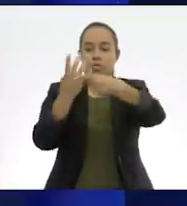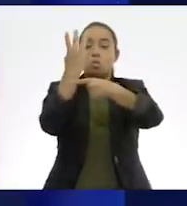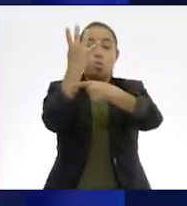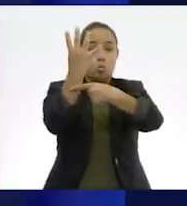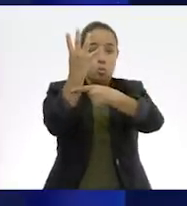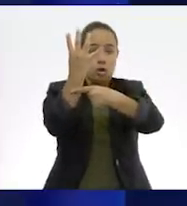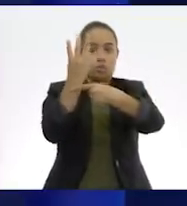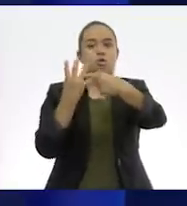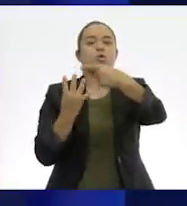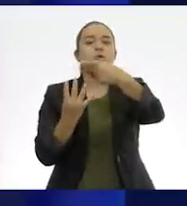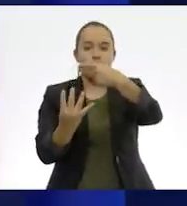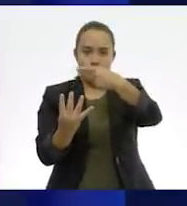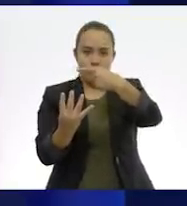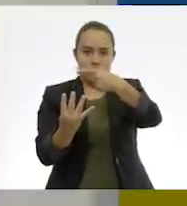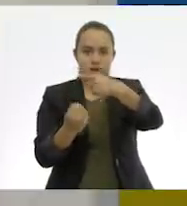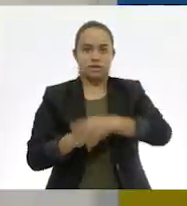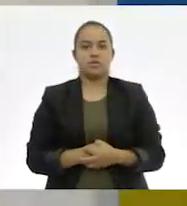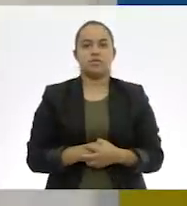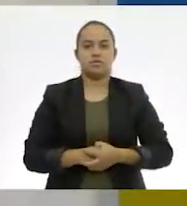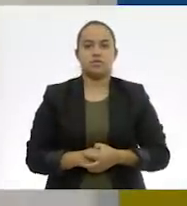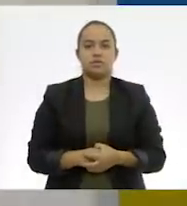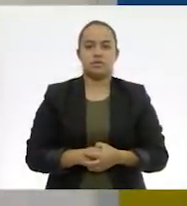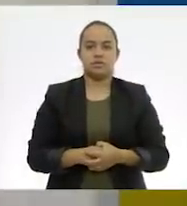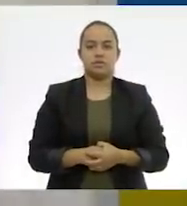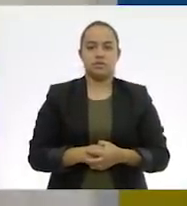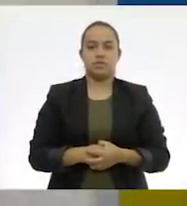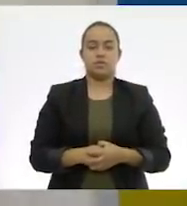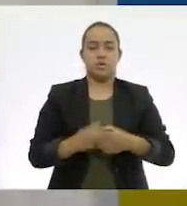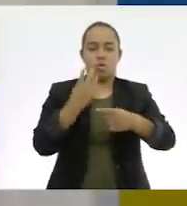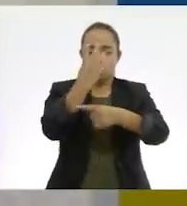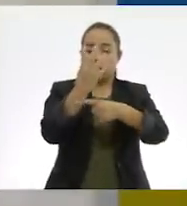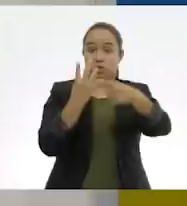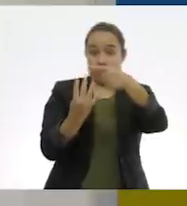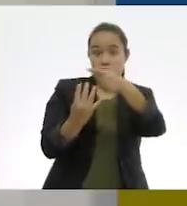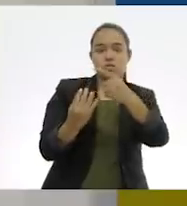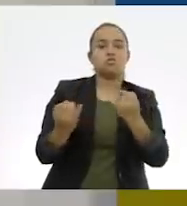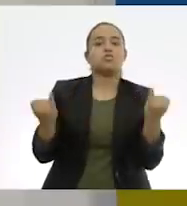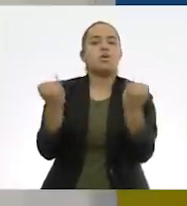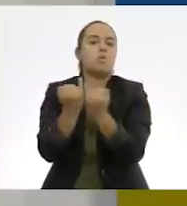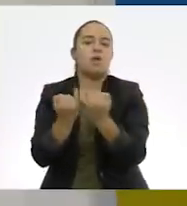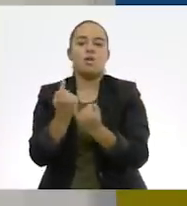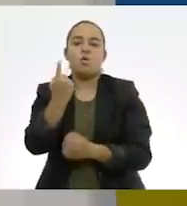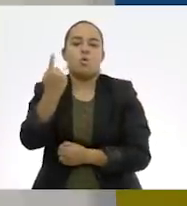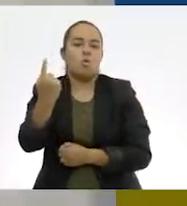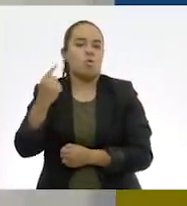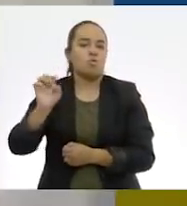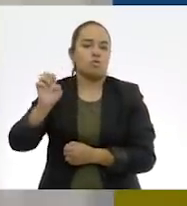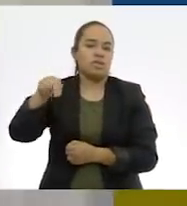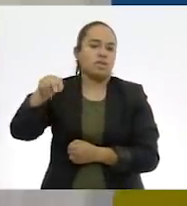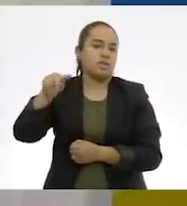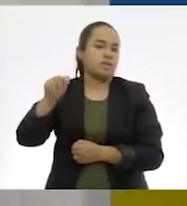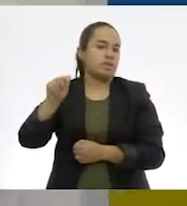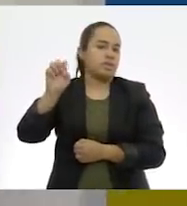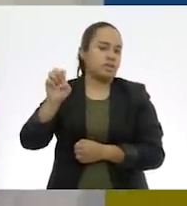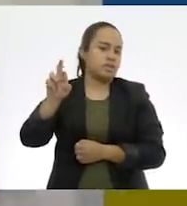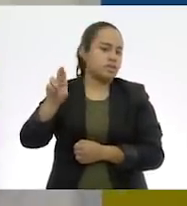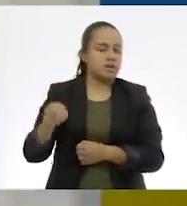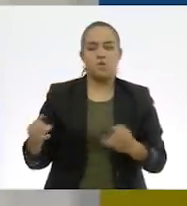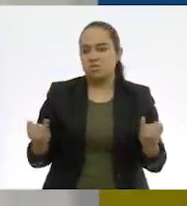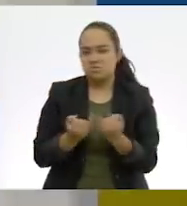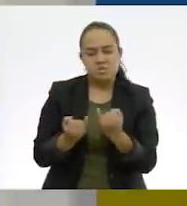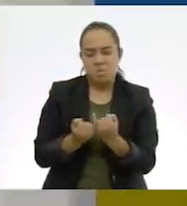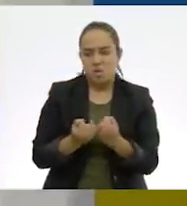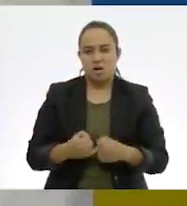cuartos. Y cuatro cuartos es igual a... Un entero. Muy bien.